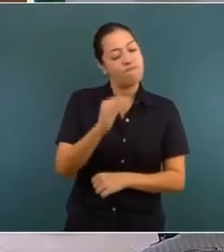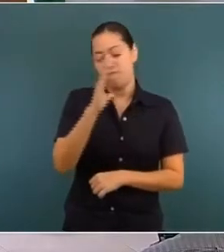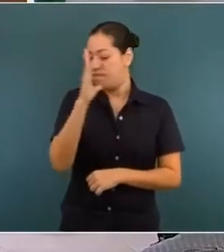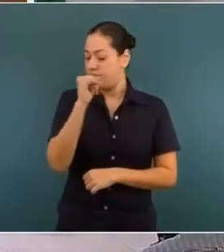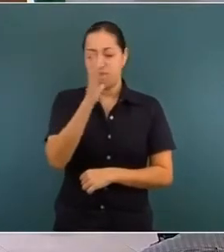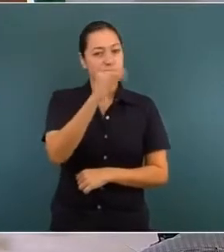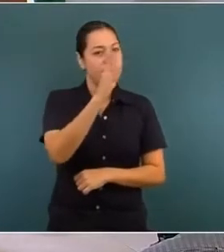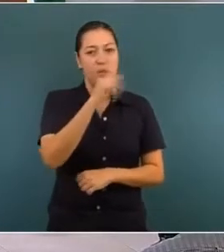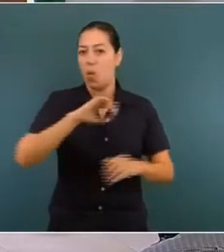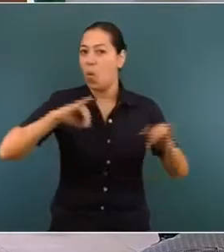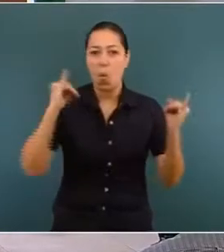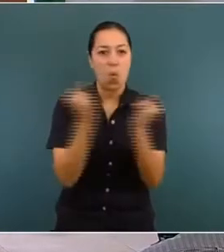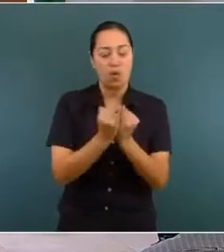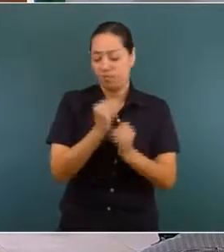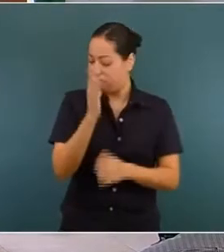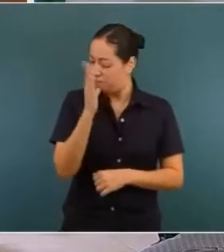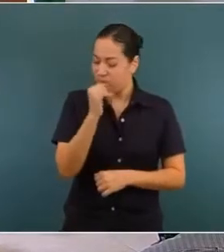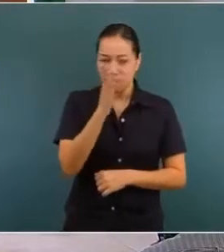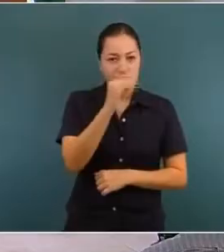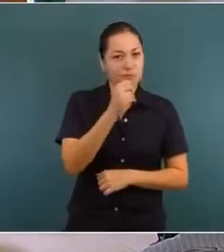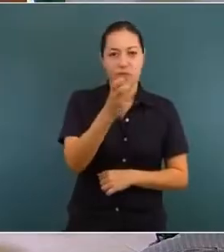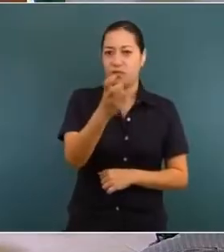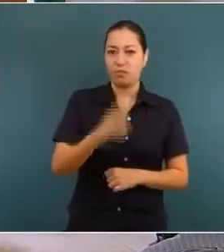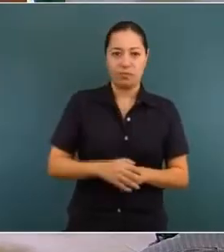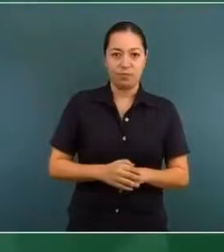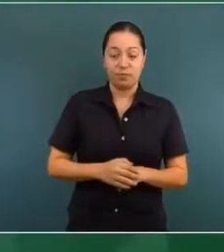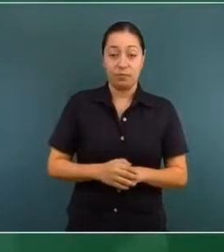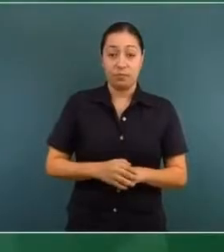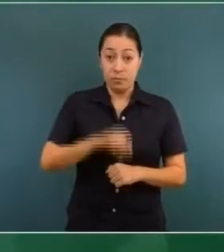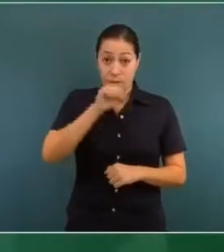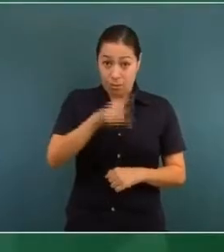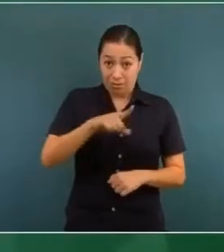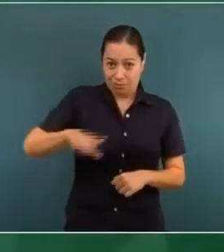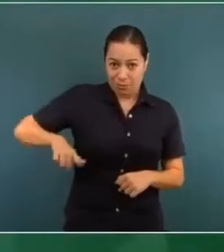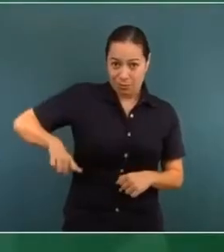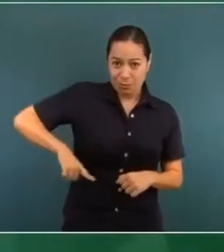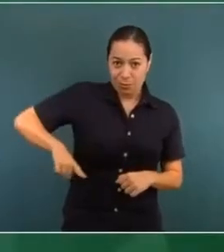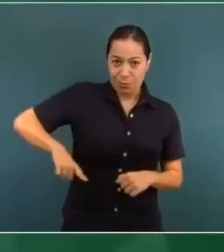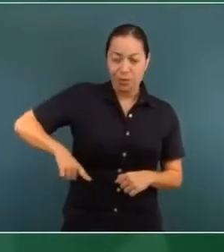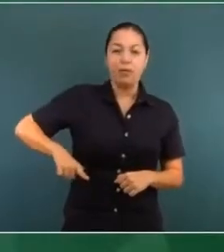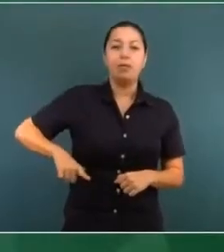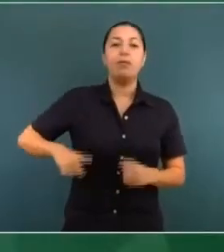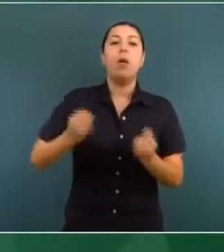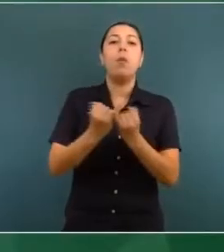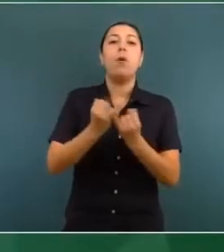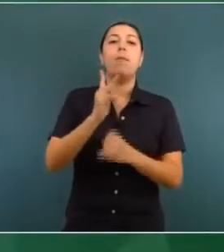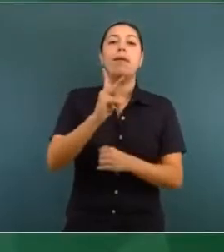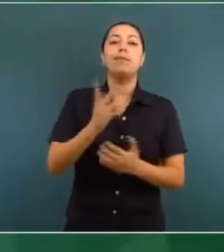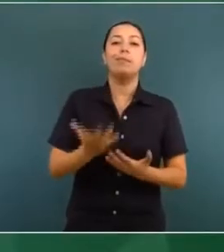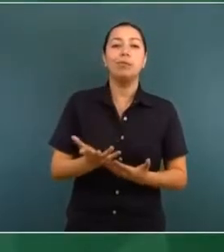Ya no podía seguir el gobierno secuestrado,